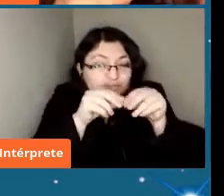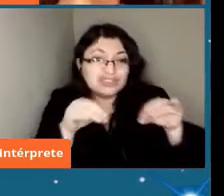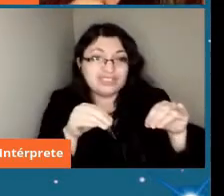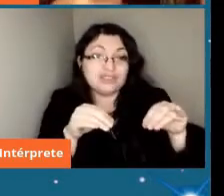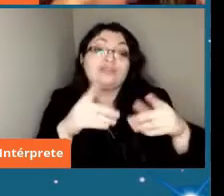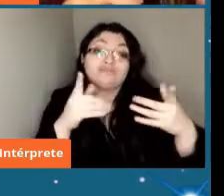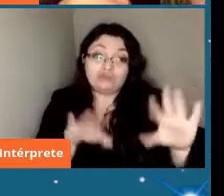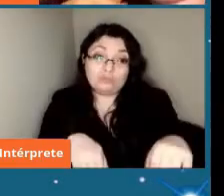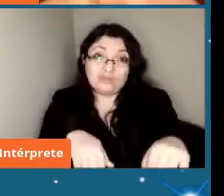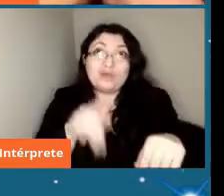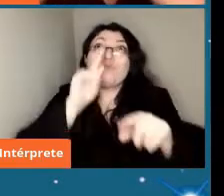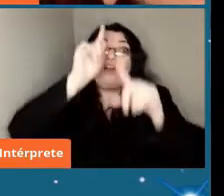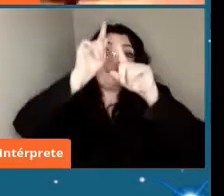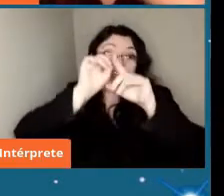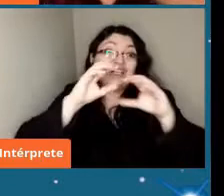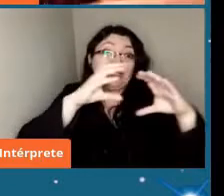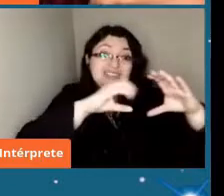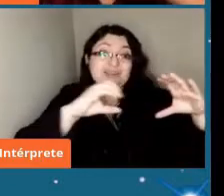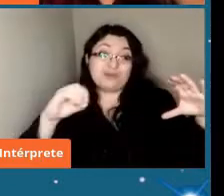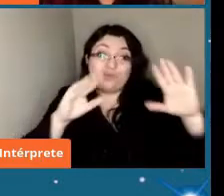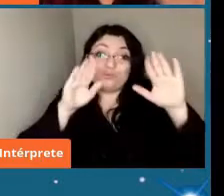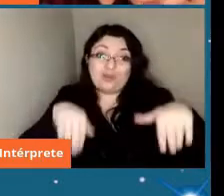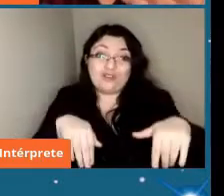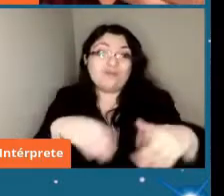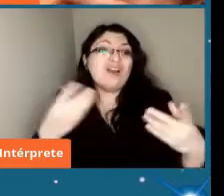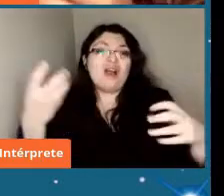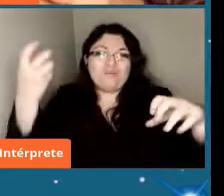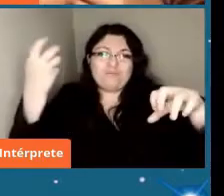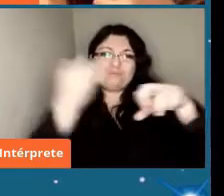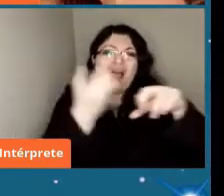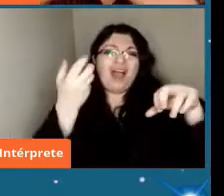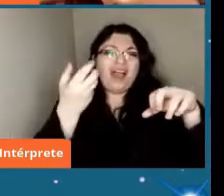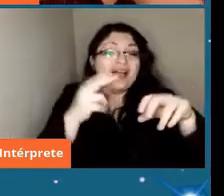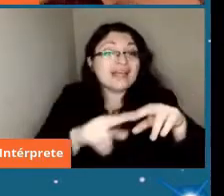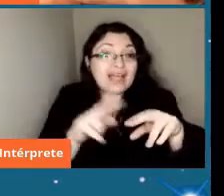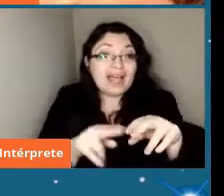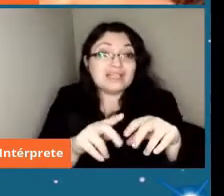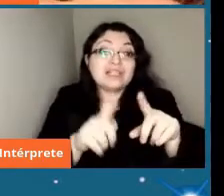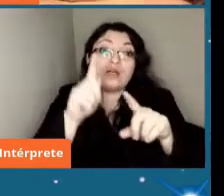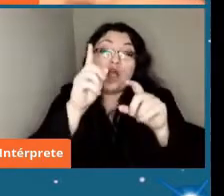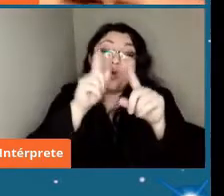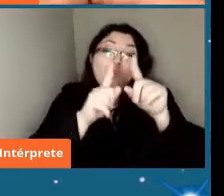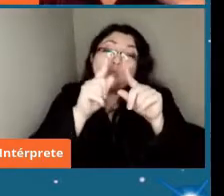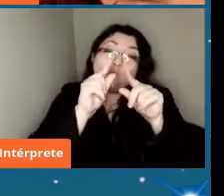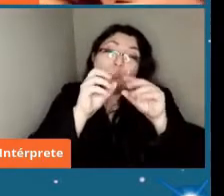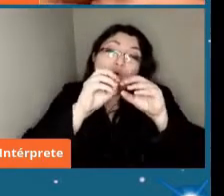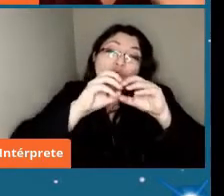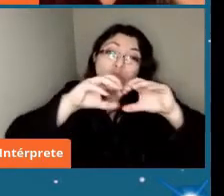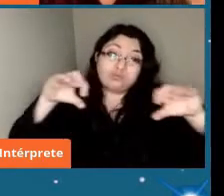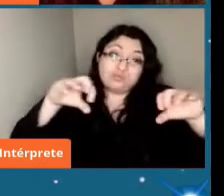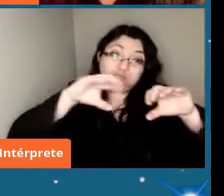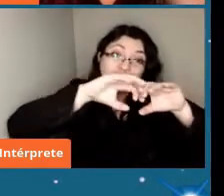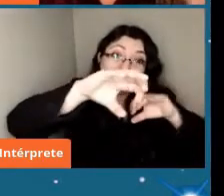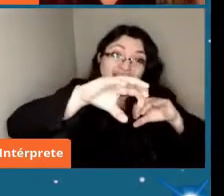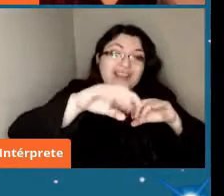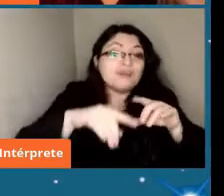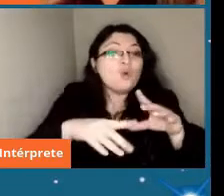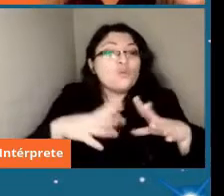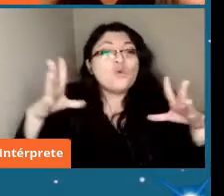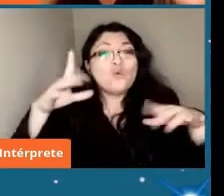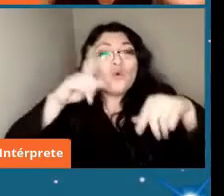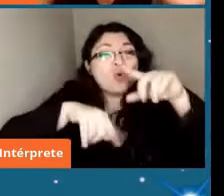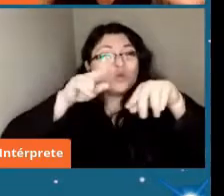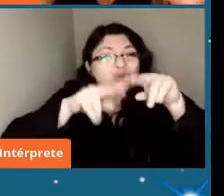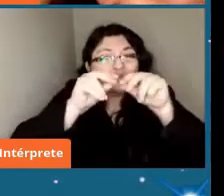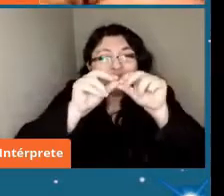generan son pocos fragmentos grandes y mucho material pequeño con eso tenemos entonces que la gran cantidad de material que está